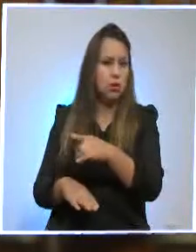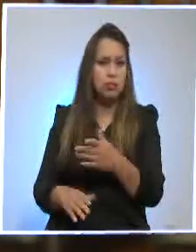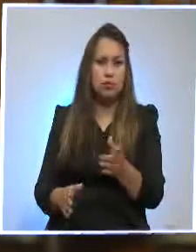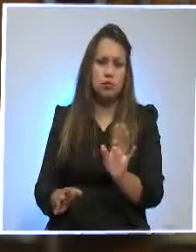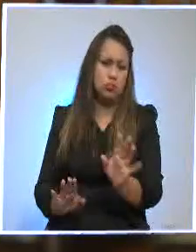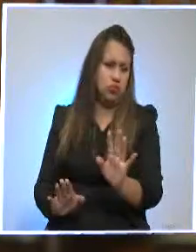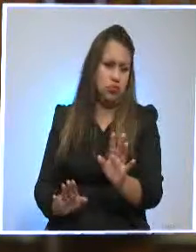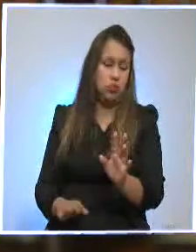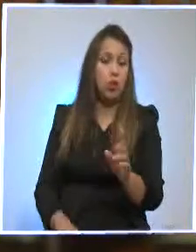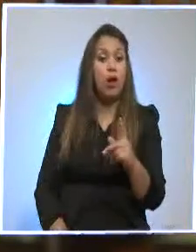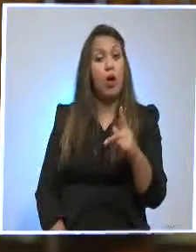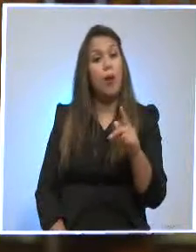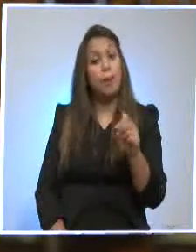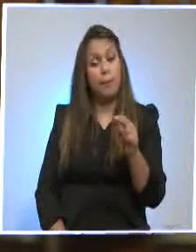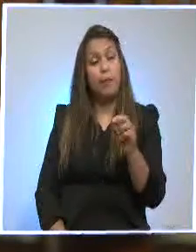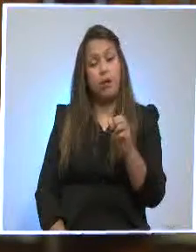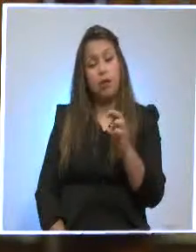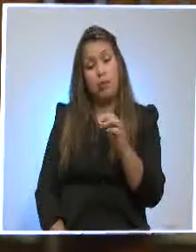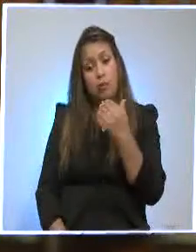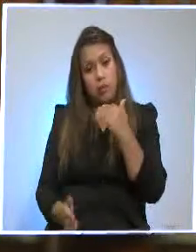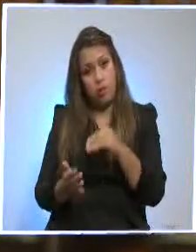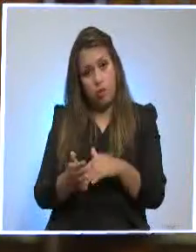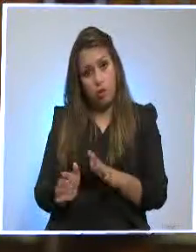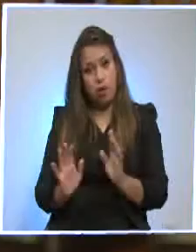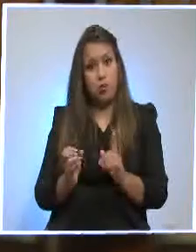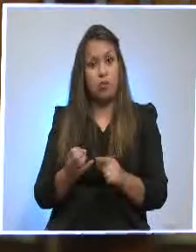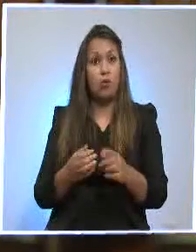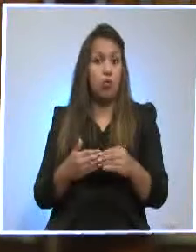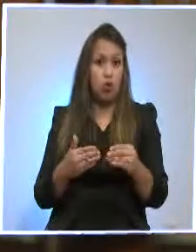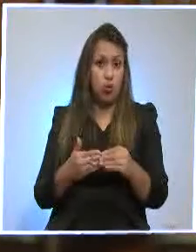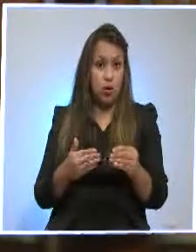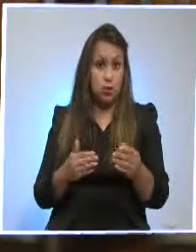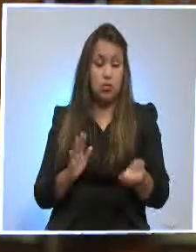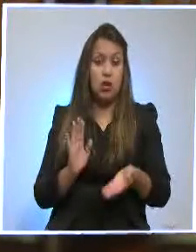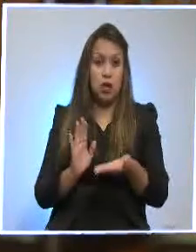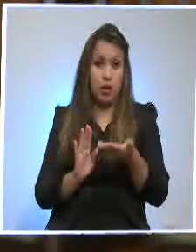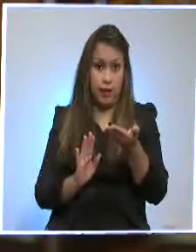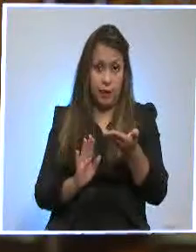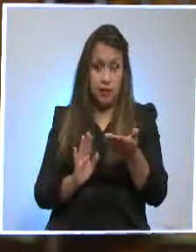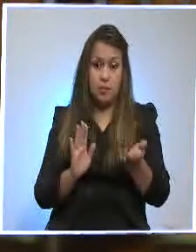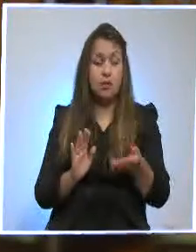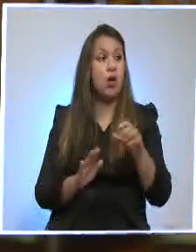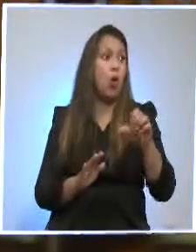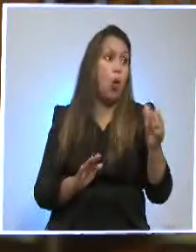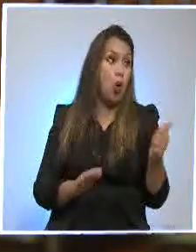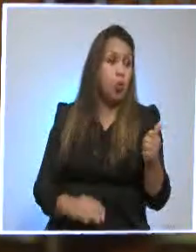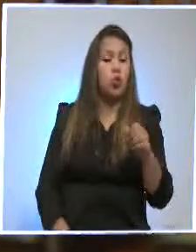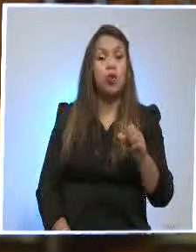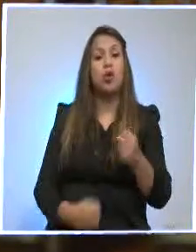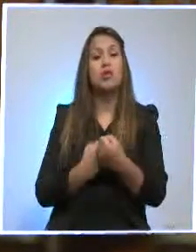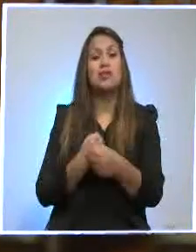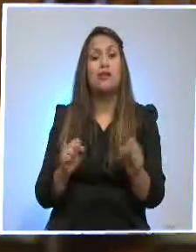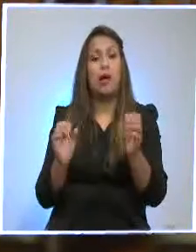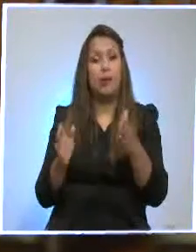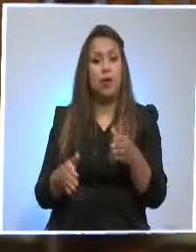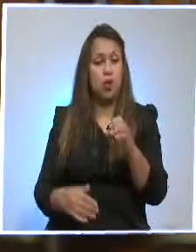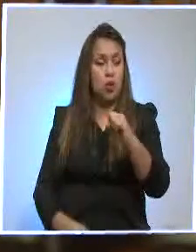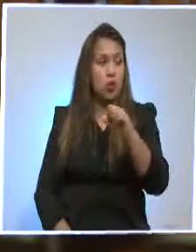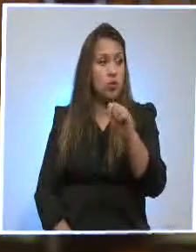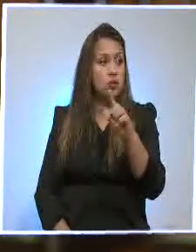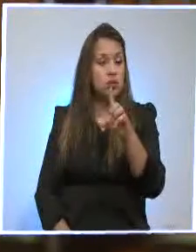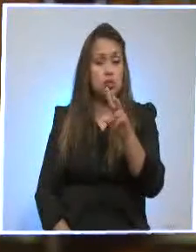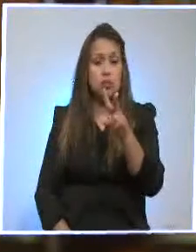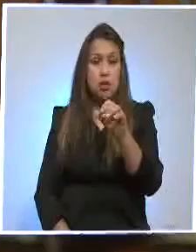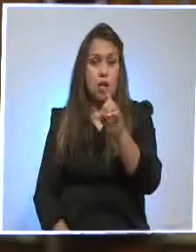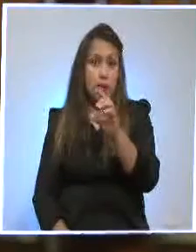dolarizado, crece al 6%, El Salvador igual, dolarizado 2.5%. Entonces, creo que es el hecho de habernos